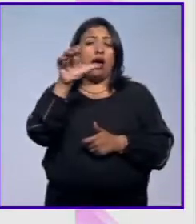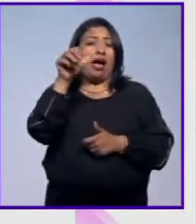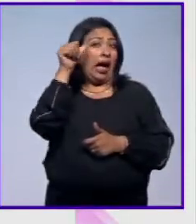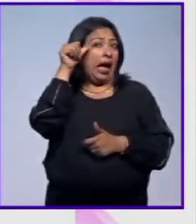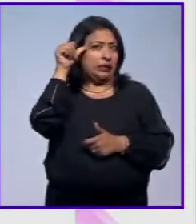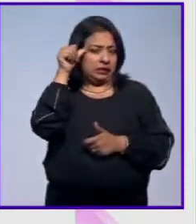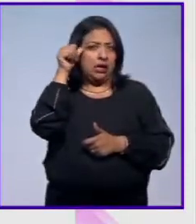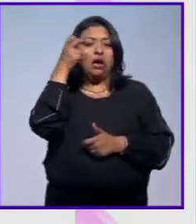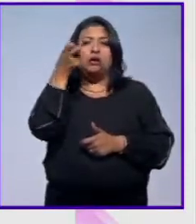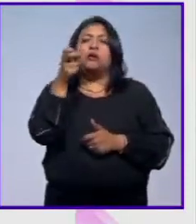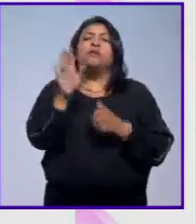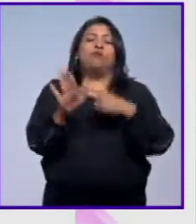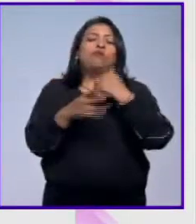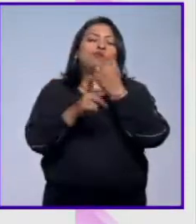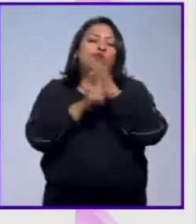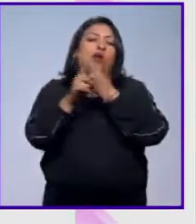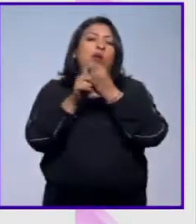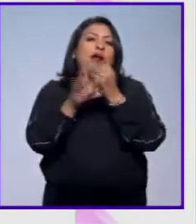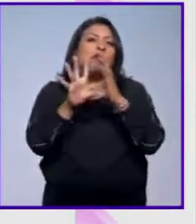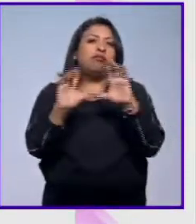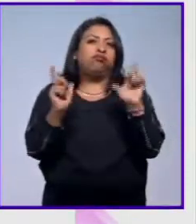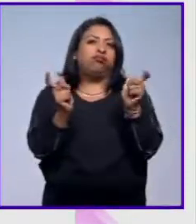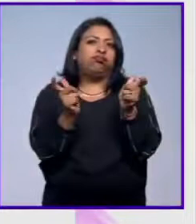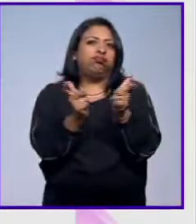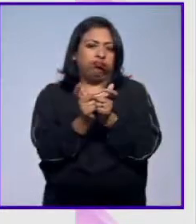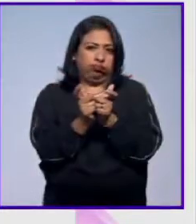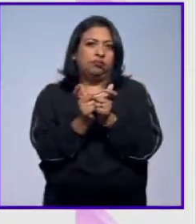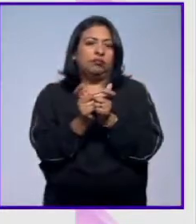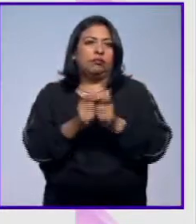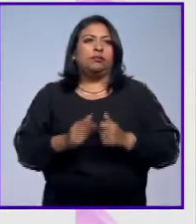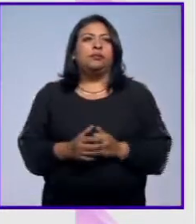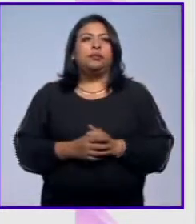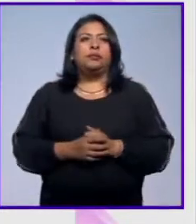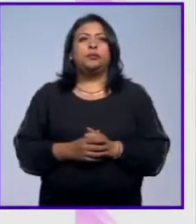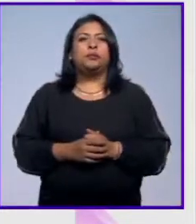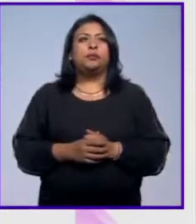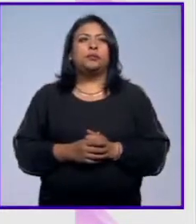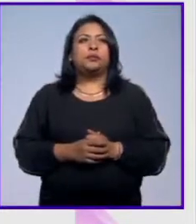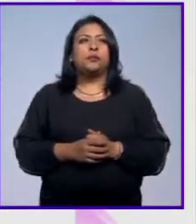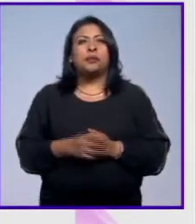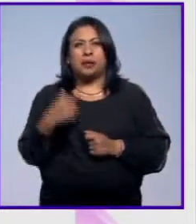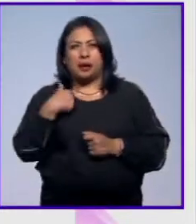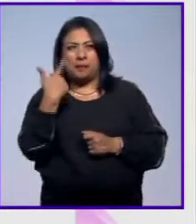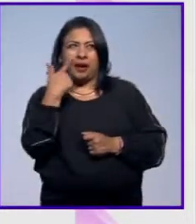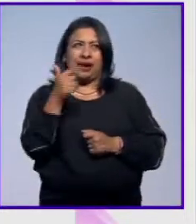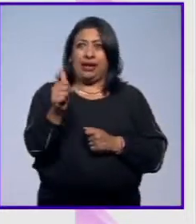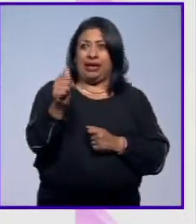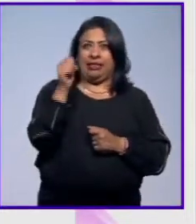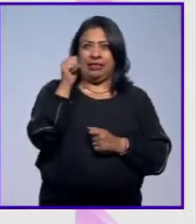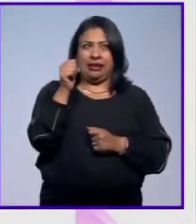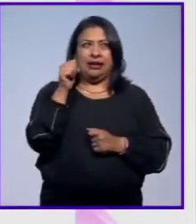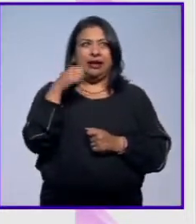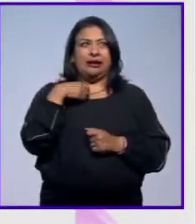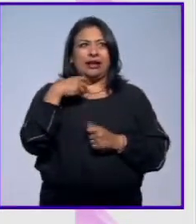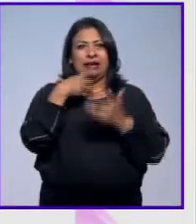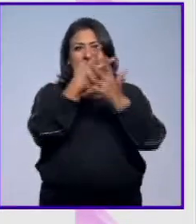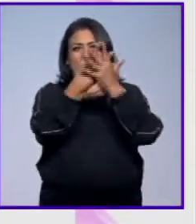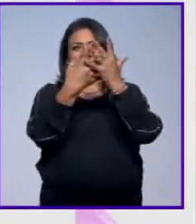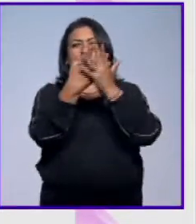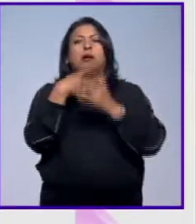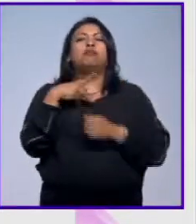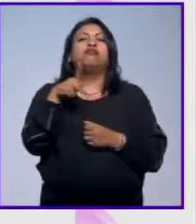es otra de las causas de la desaparición de esta especie. Como pueden ver aquí a mis espaldas, están colgadas las redes